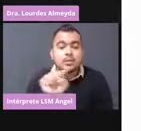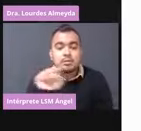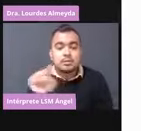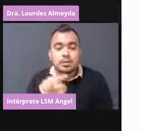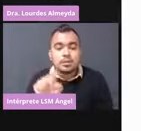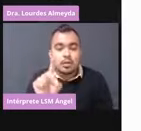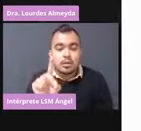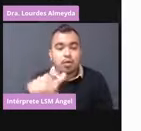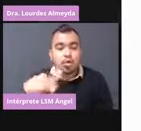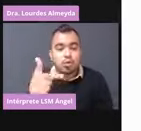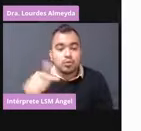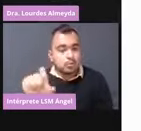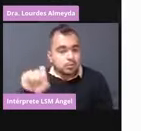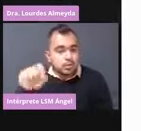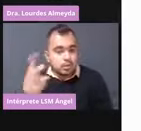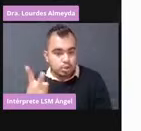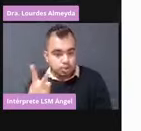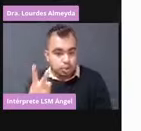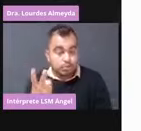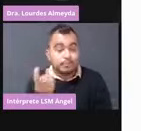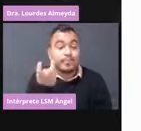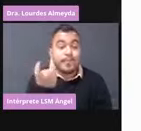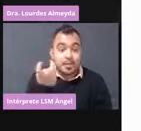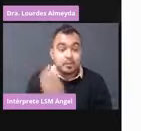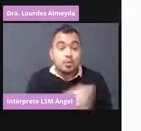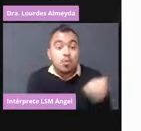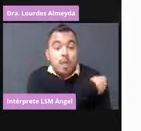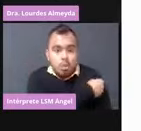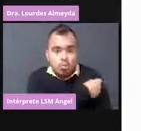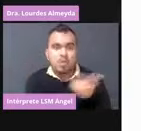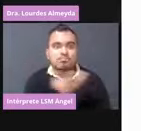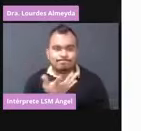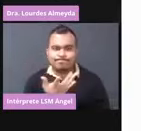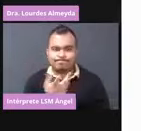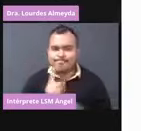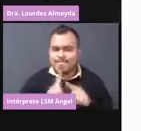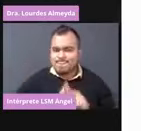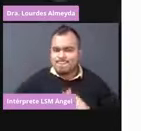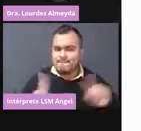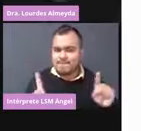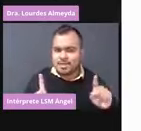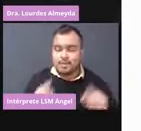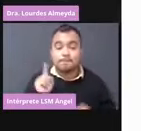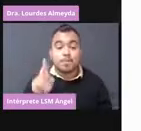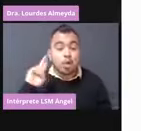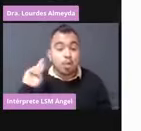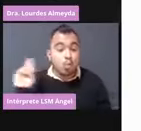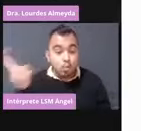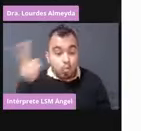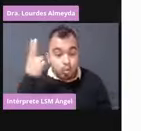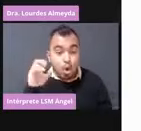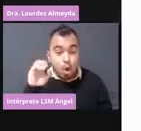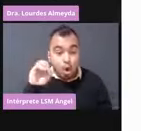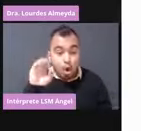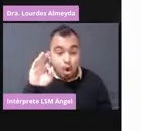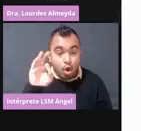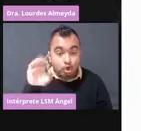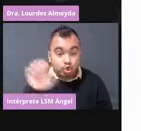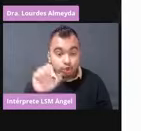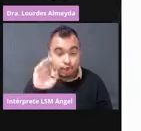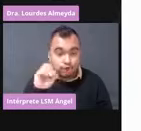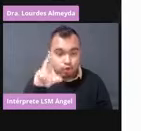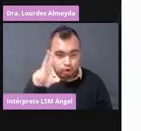favor. Esta vacuna es algo diferente. La Universidad de Oxford es la vacuna inglesa.